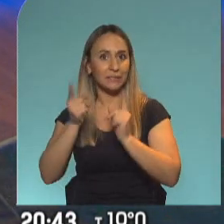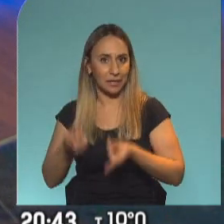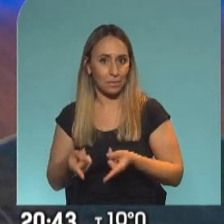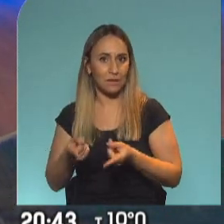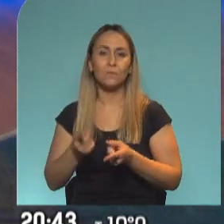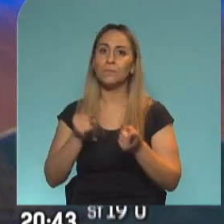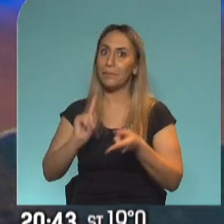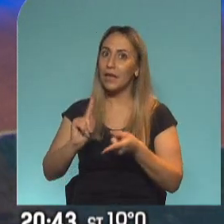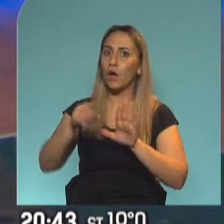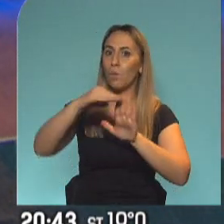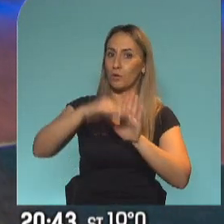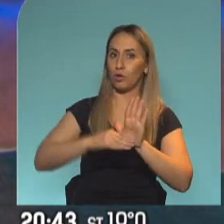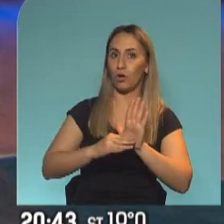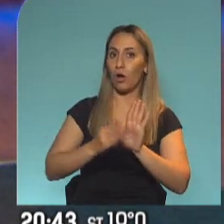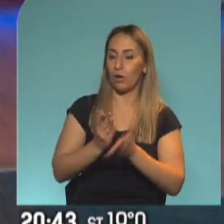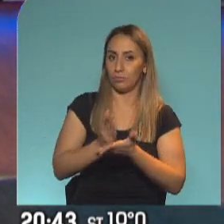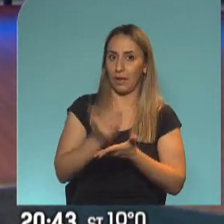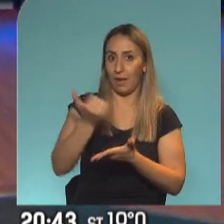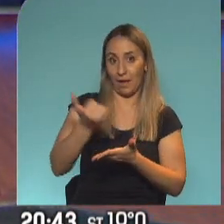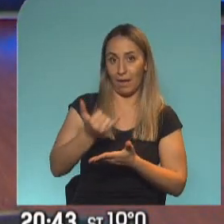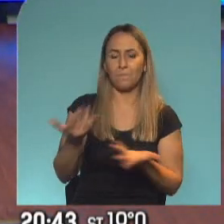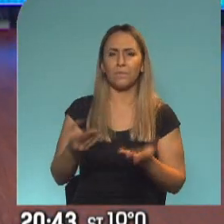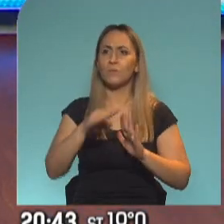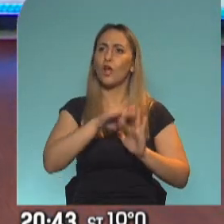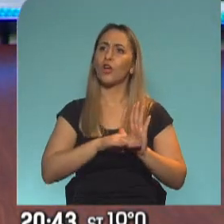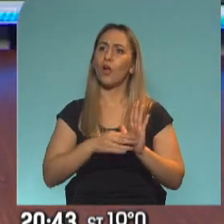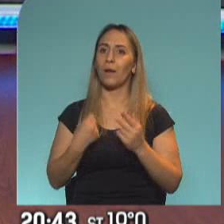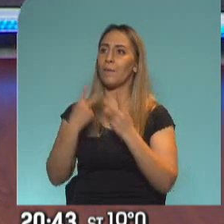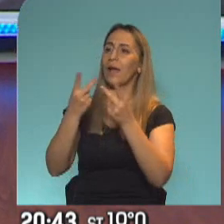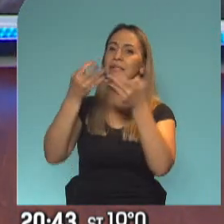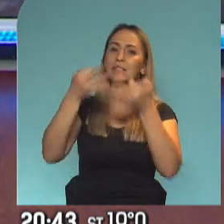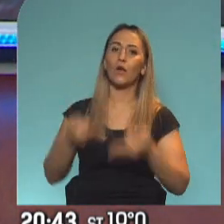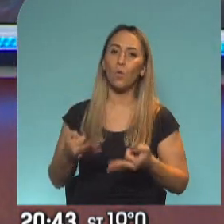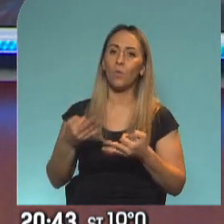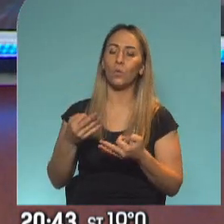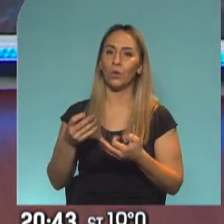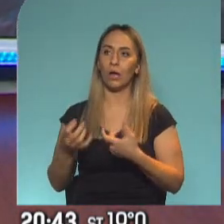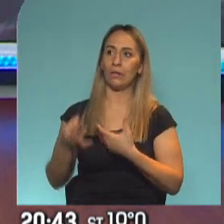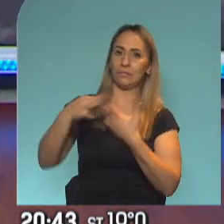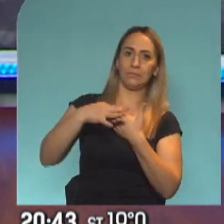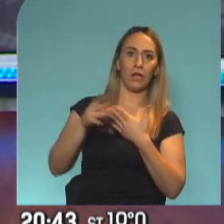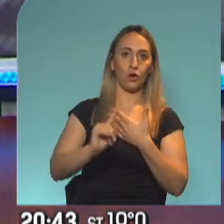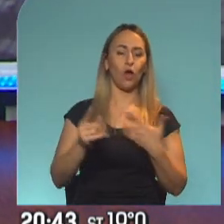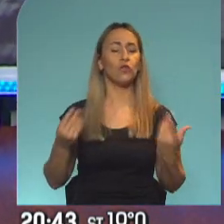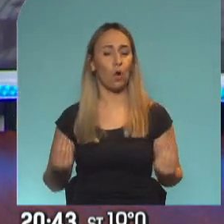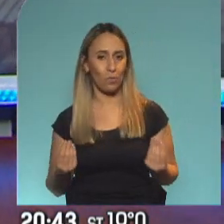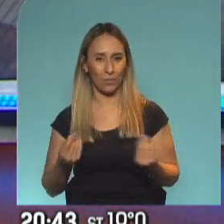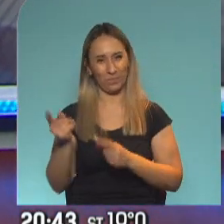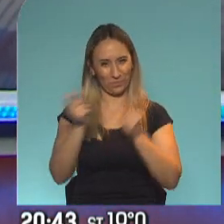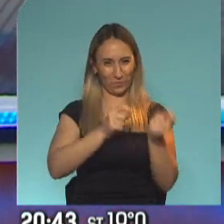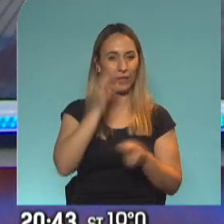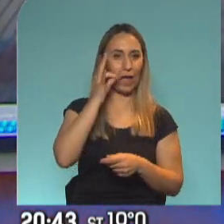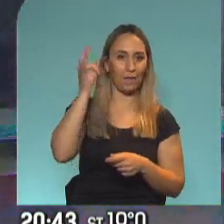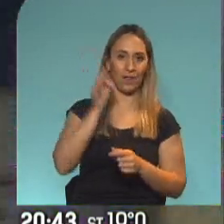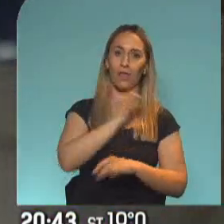protocolos que se van a aplicar para poder viajar seguro y no correr el riesgo de contraer coronavirus? Lo vemos en este informe de Alfredo Simón.